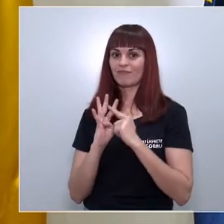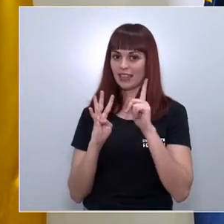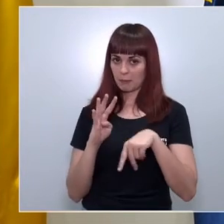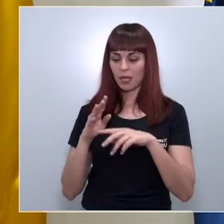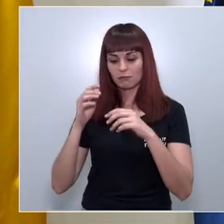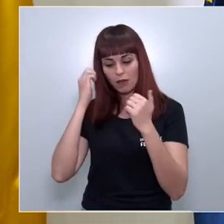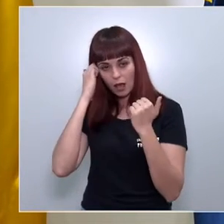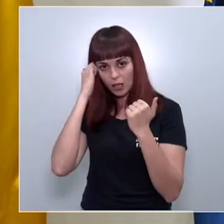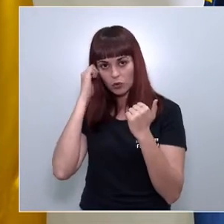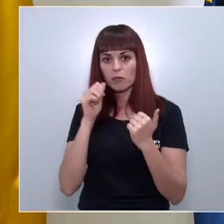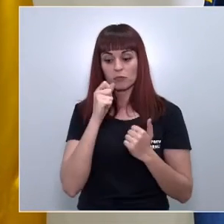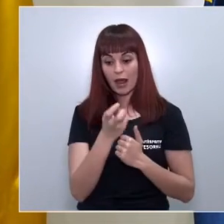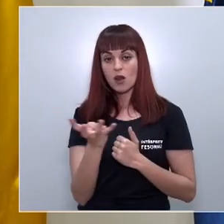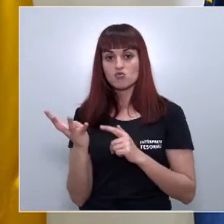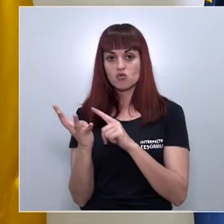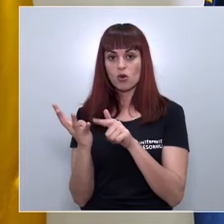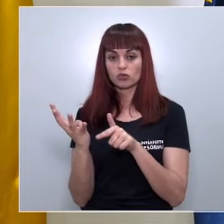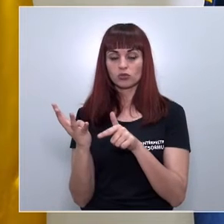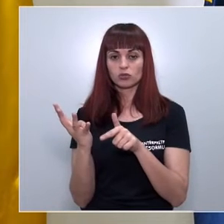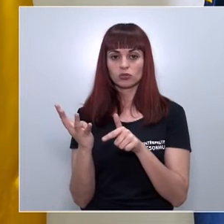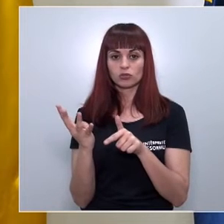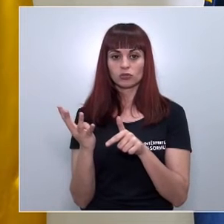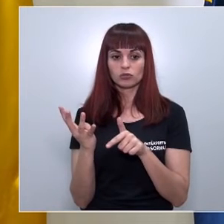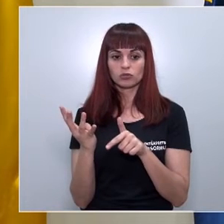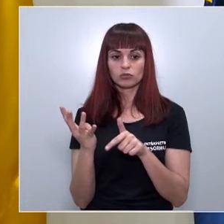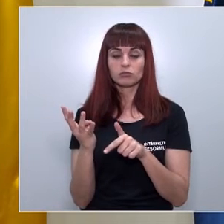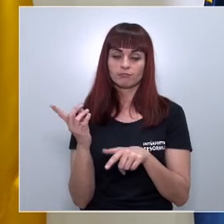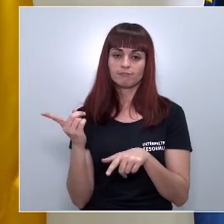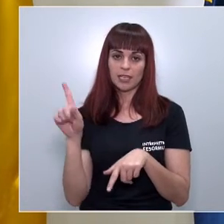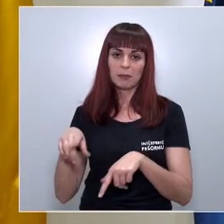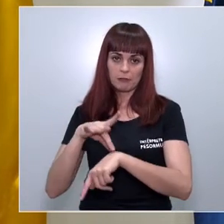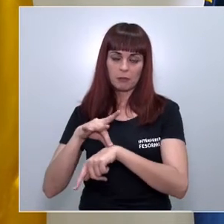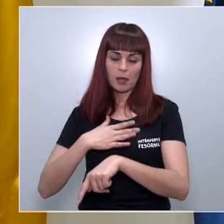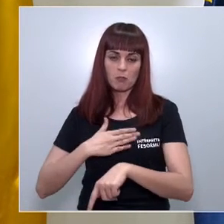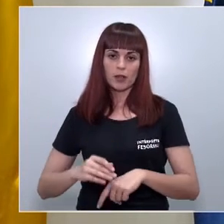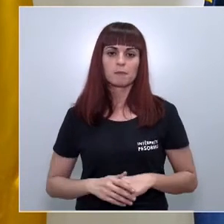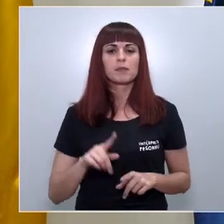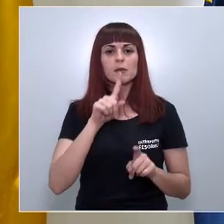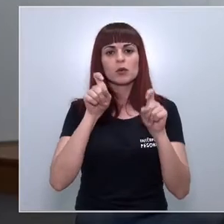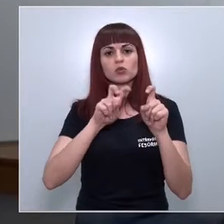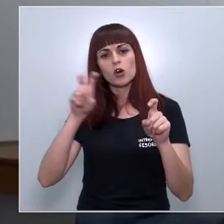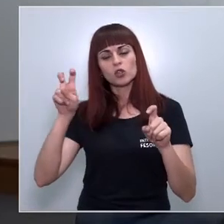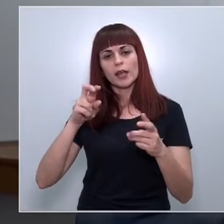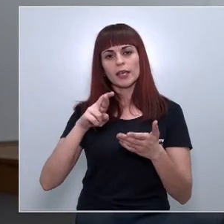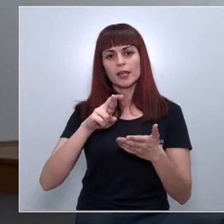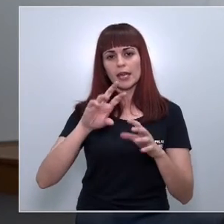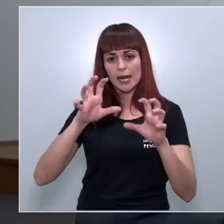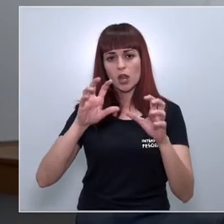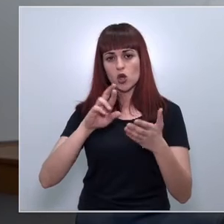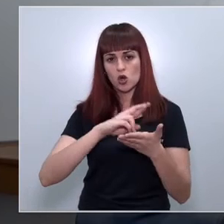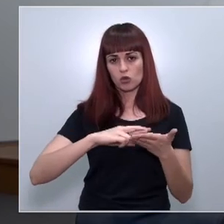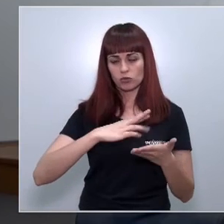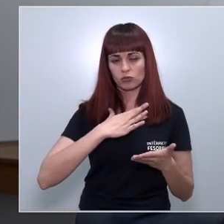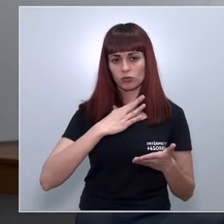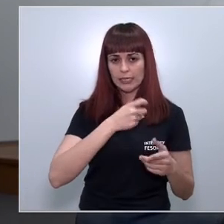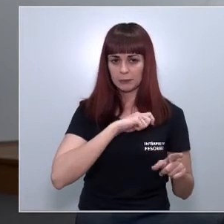estamos estudiando porque algunos de ellos efectivamente han pasado de manera silente la enfermedad Otra pregunta de Radio Nacional de España la evolución de Murcia